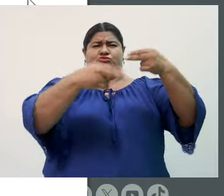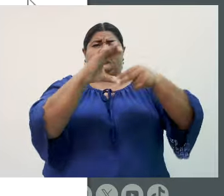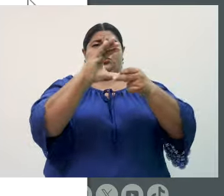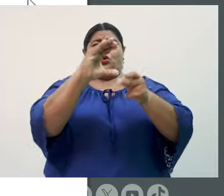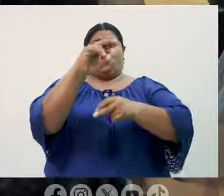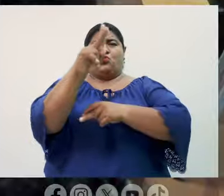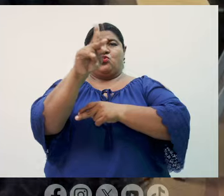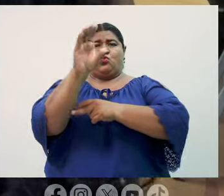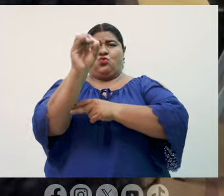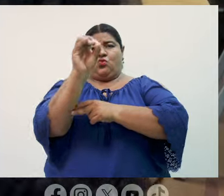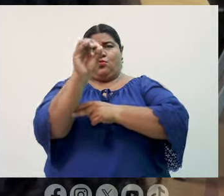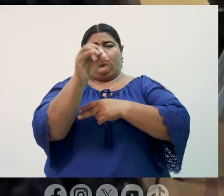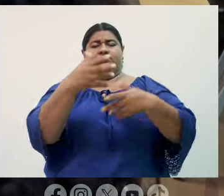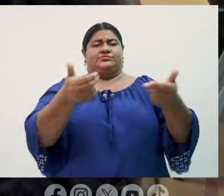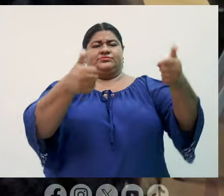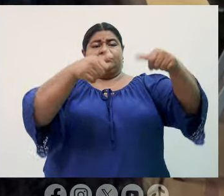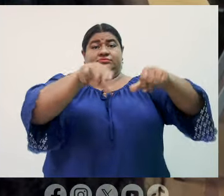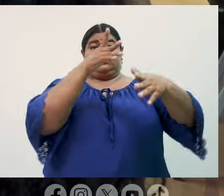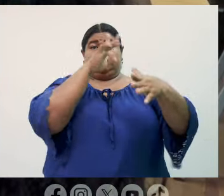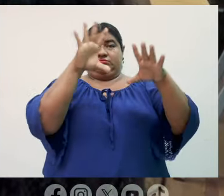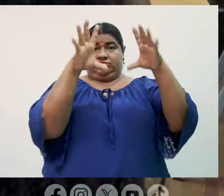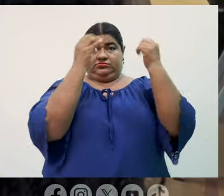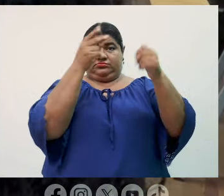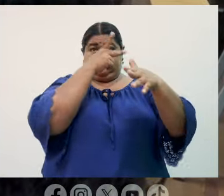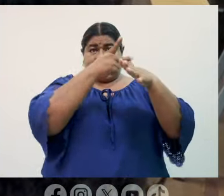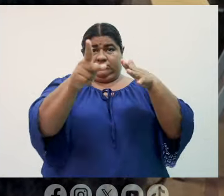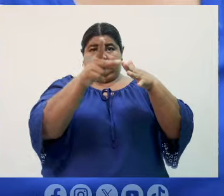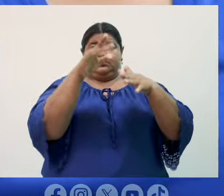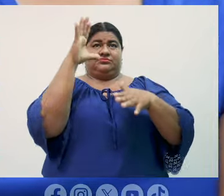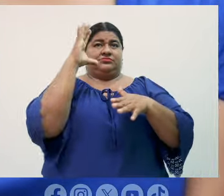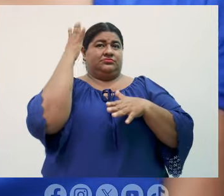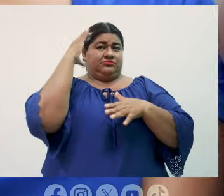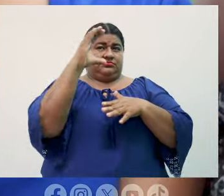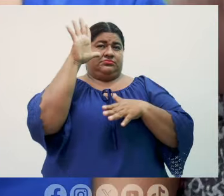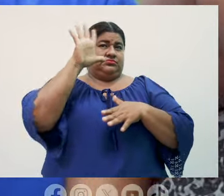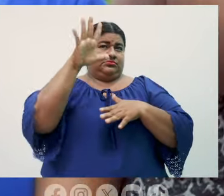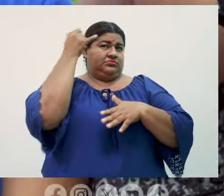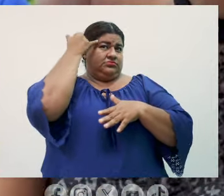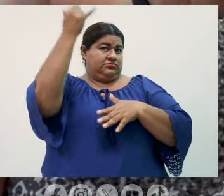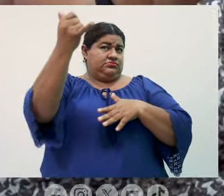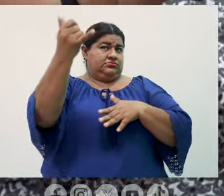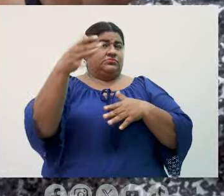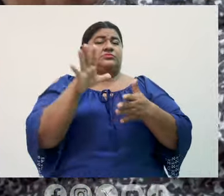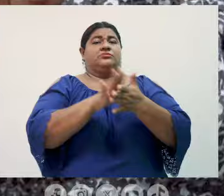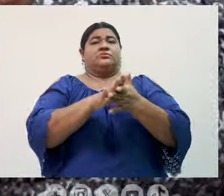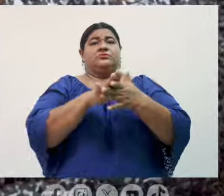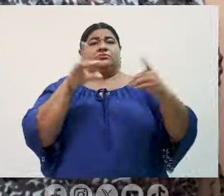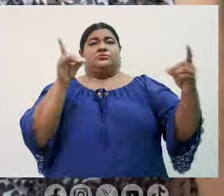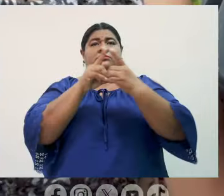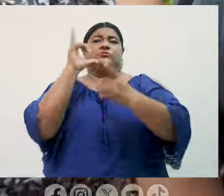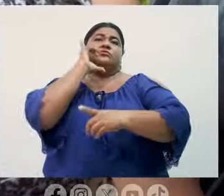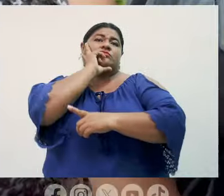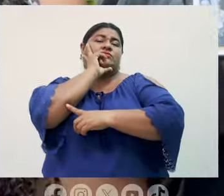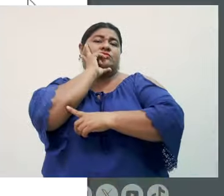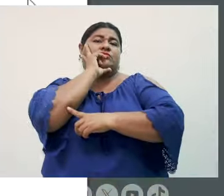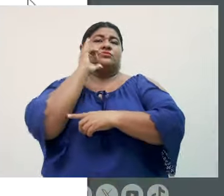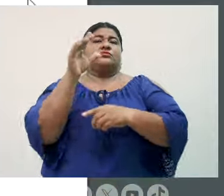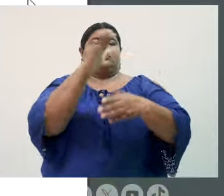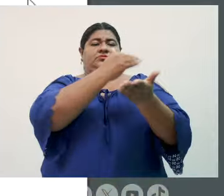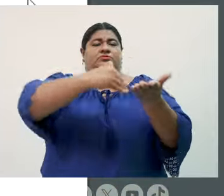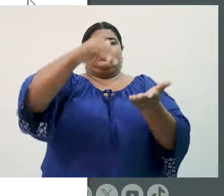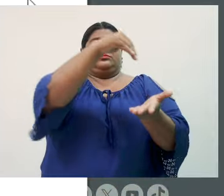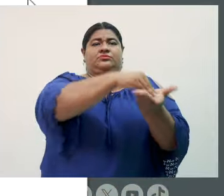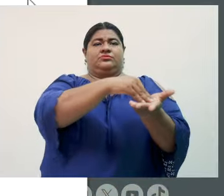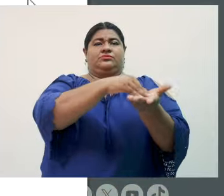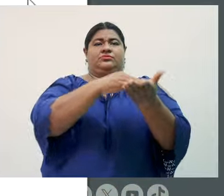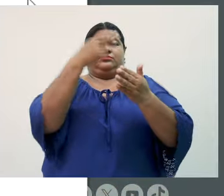cupos por cada carrera que se ofrecen en las cinco áreas de conocimientos del recinto universitario Rubén Darío y de los